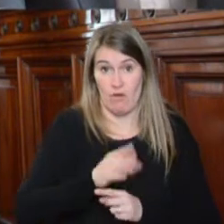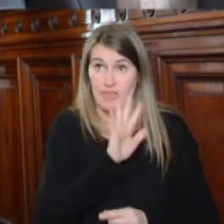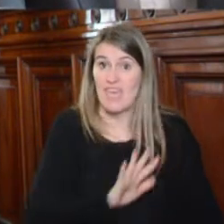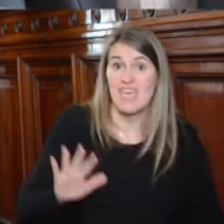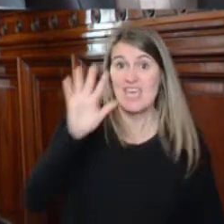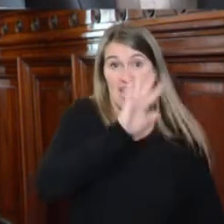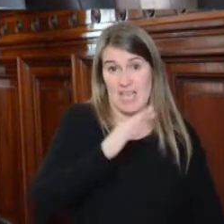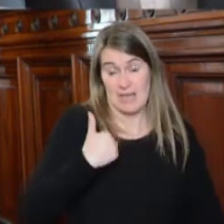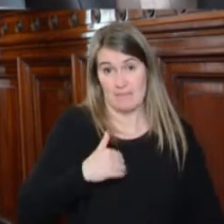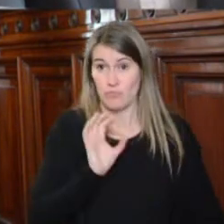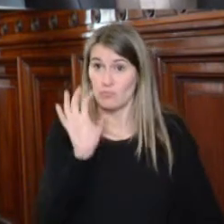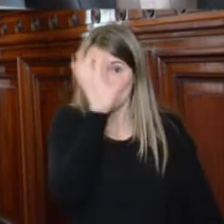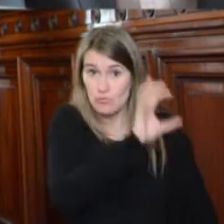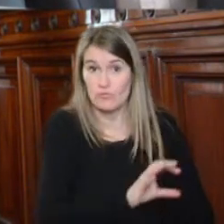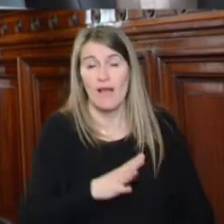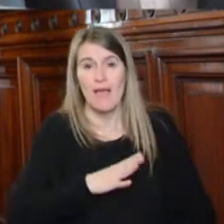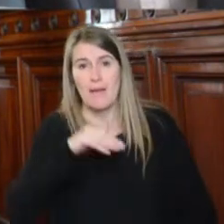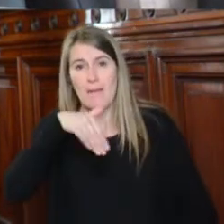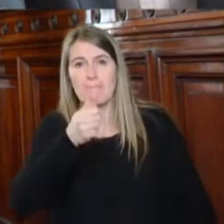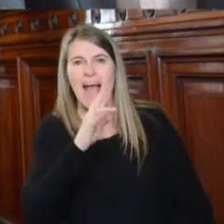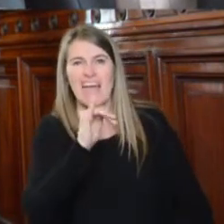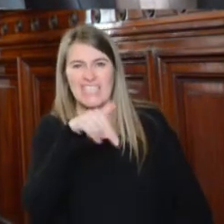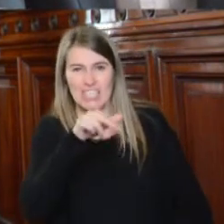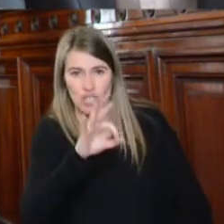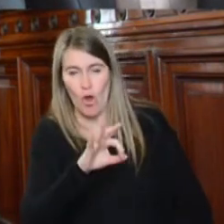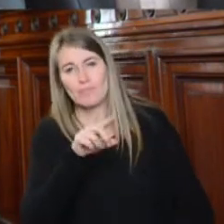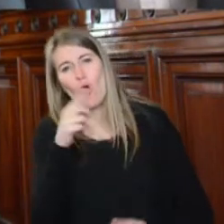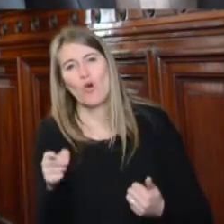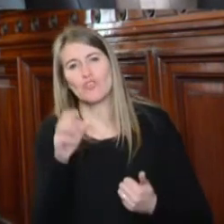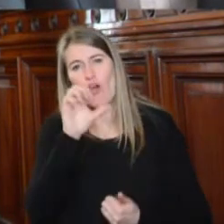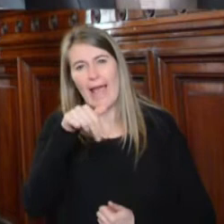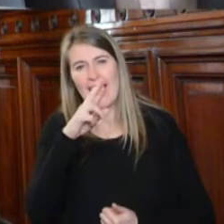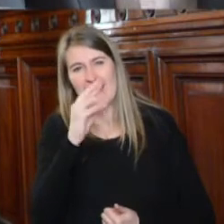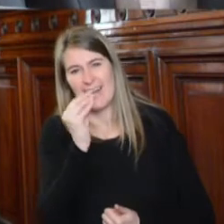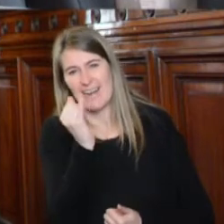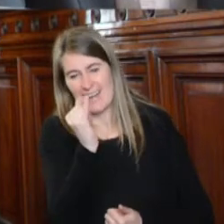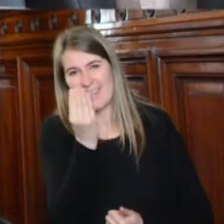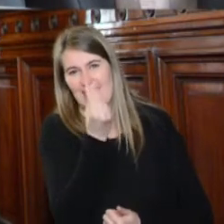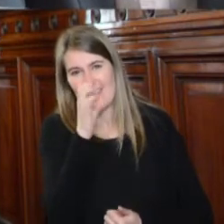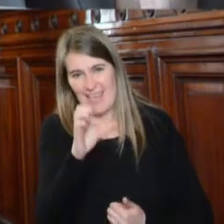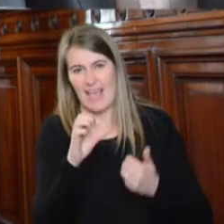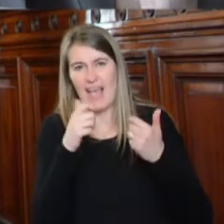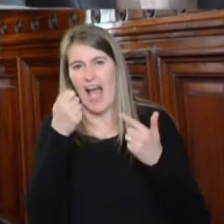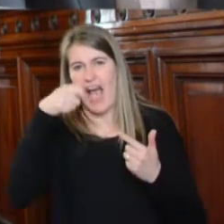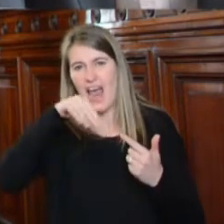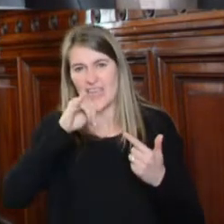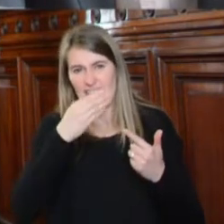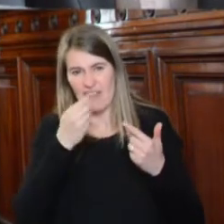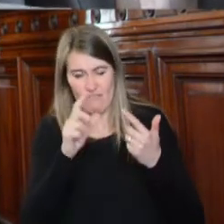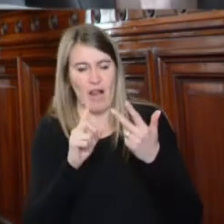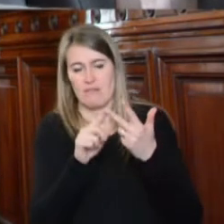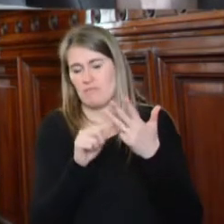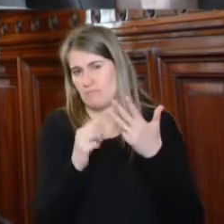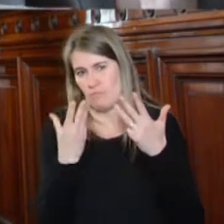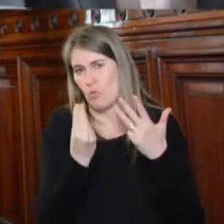Nación como los doctores Graciela Marino, Enrique Arias Givert, Diana Regina Cañal, Luis Aníbal Rafageli y Mirta González